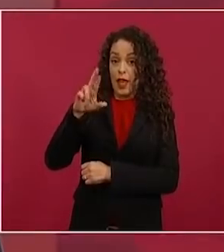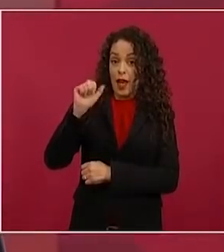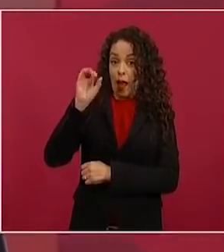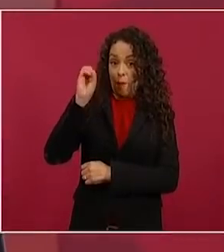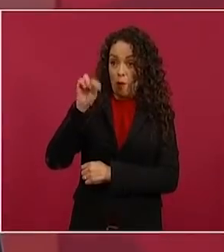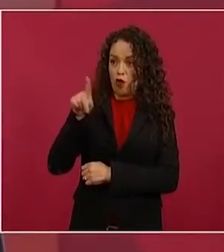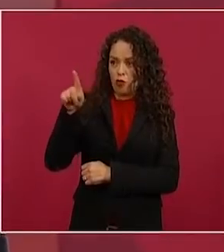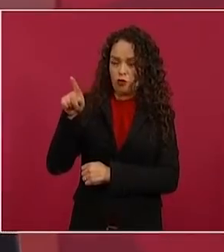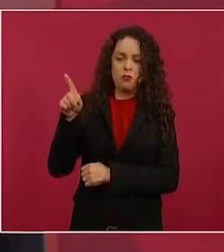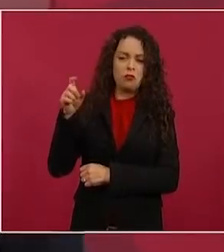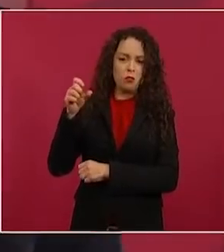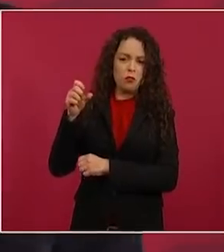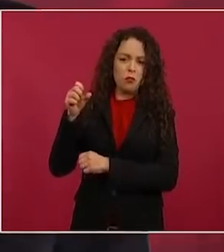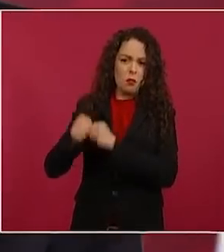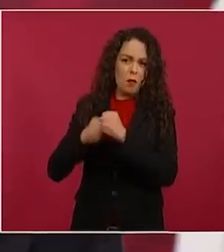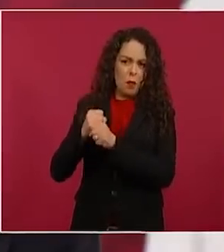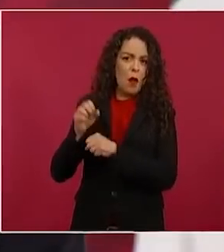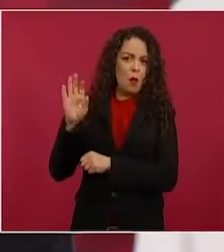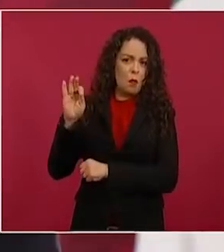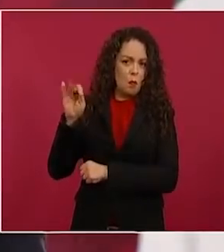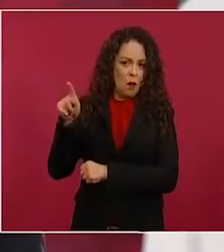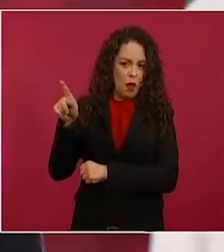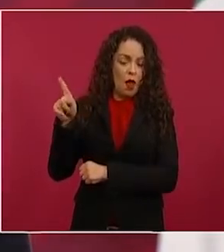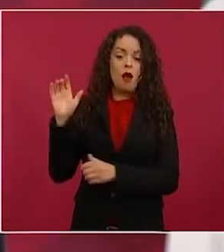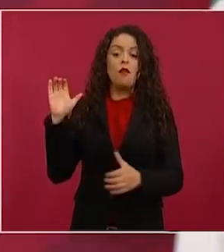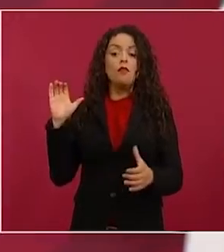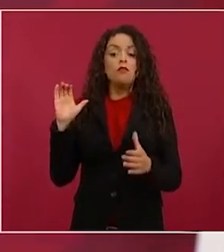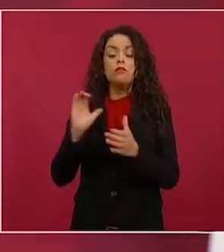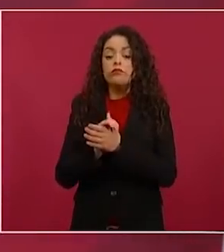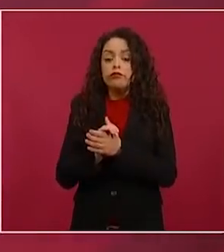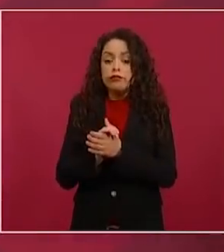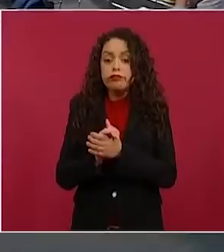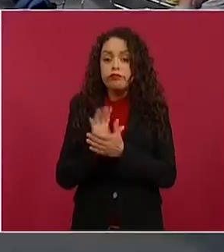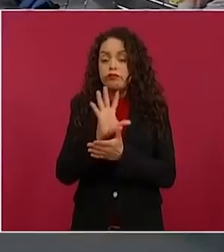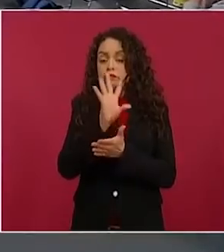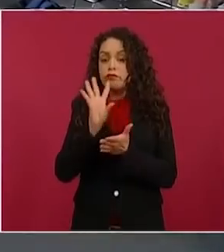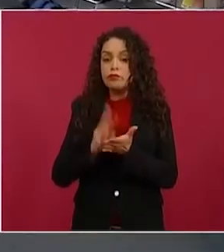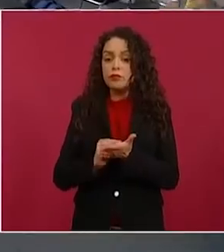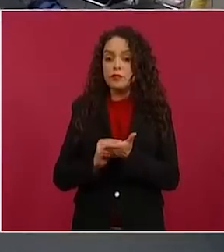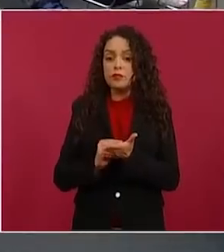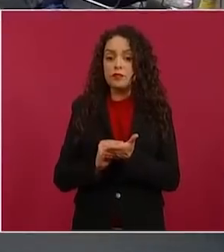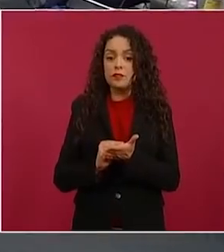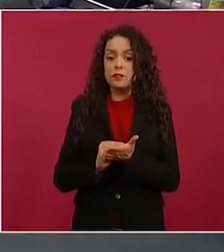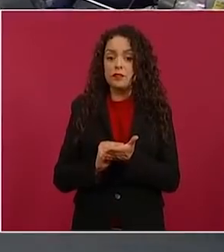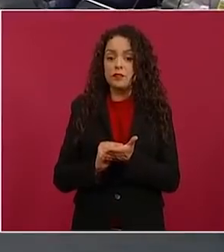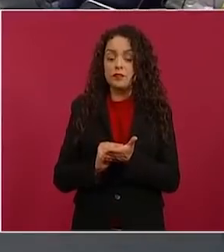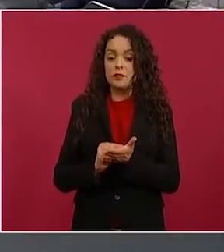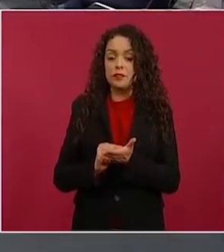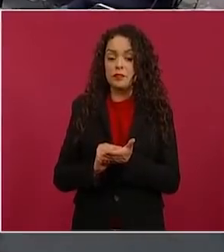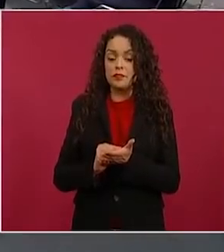se casa, se une,